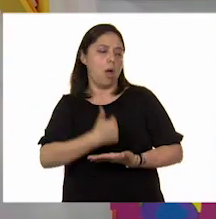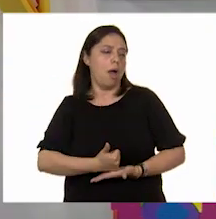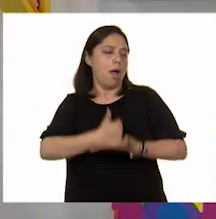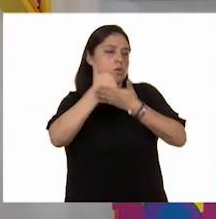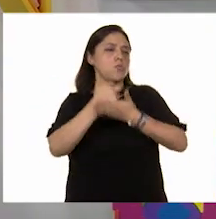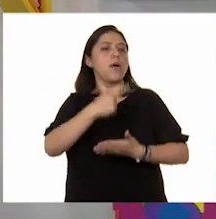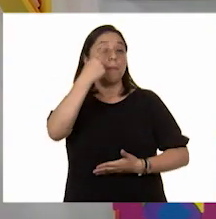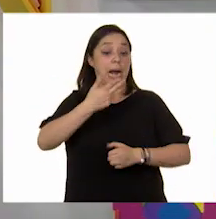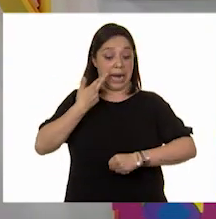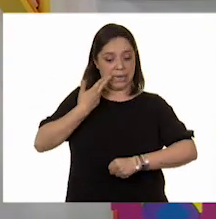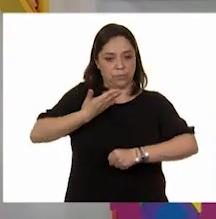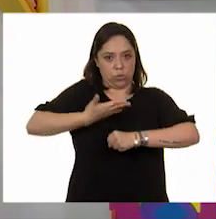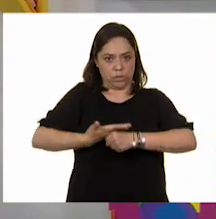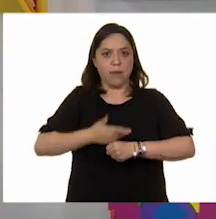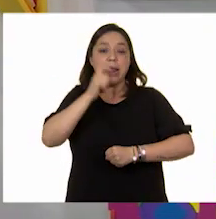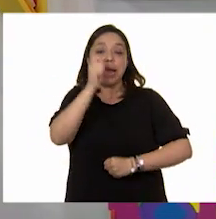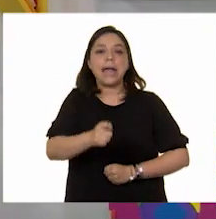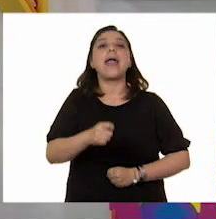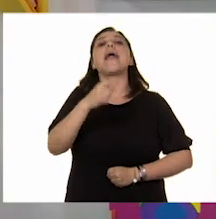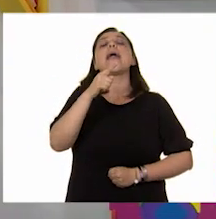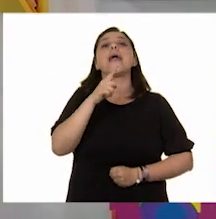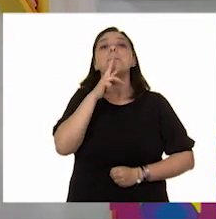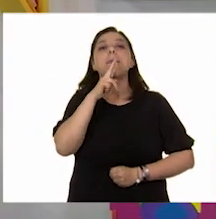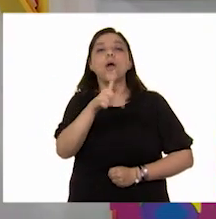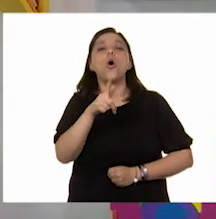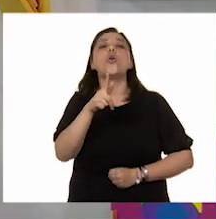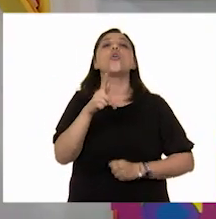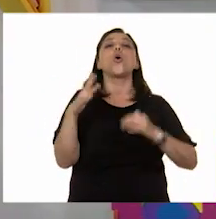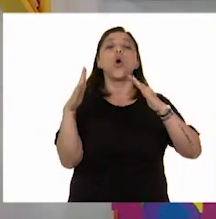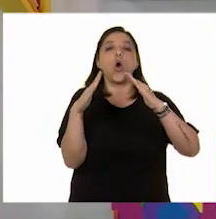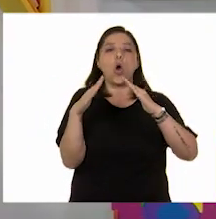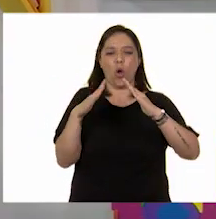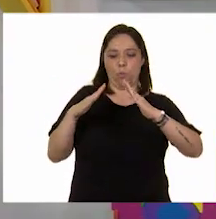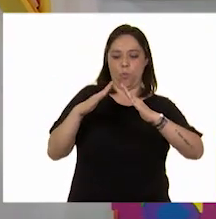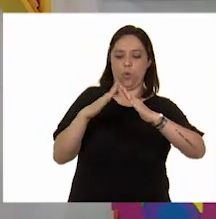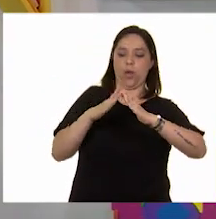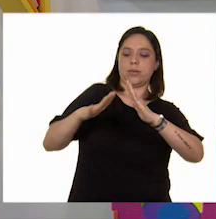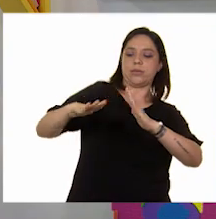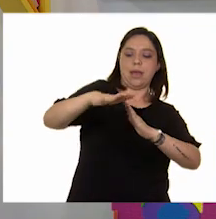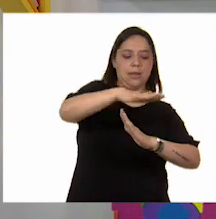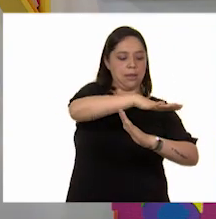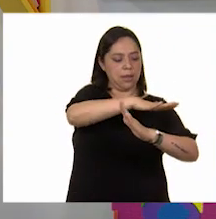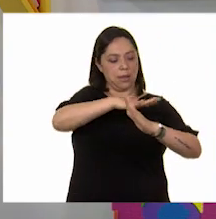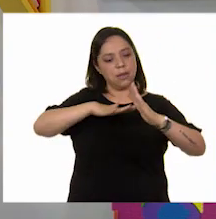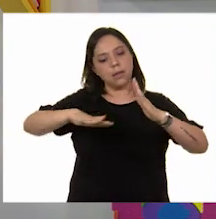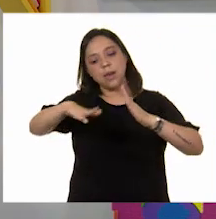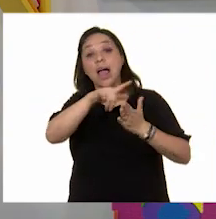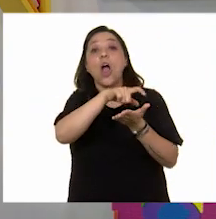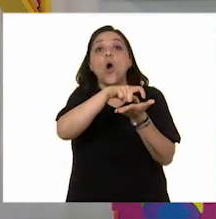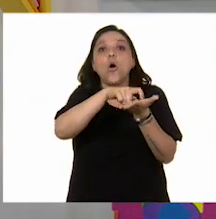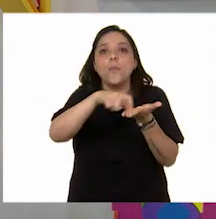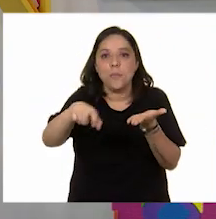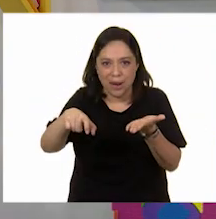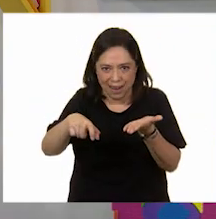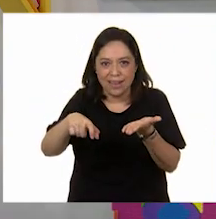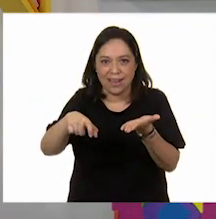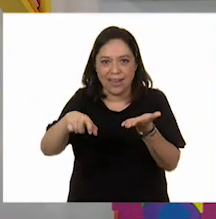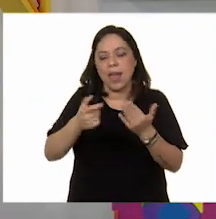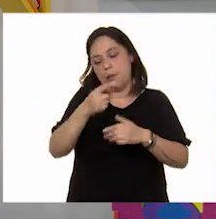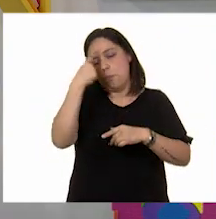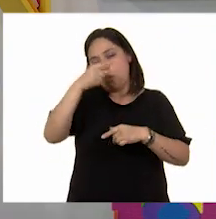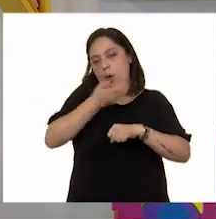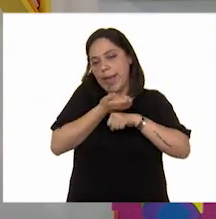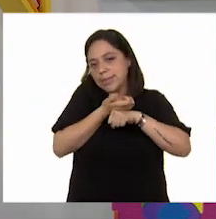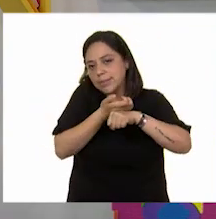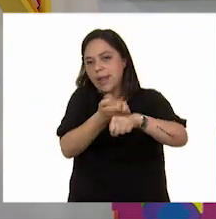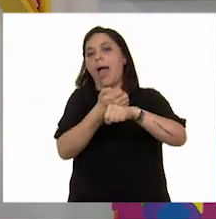es comprar de preferencia productos locales, es decir, de nuestro pueblo, productos de nuestro estado o